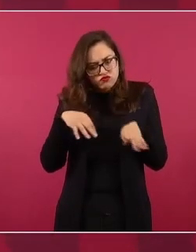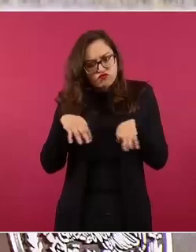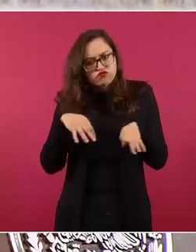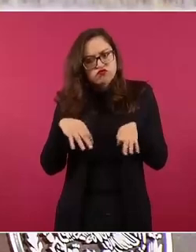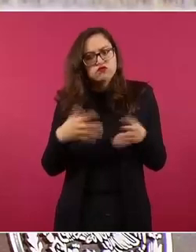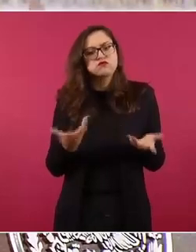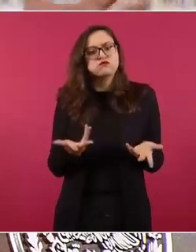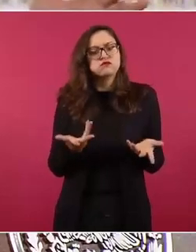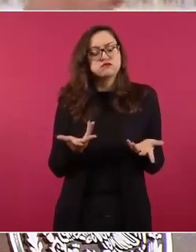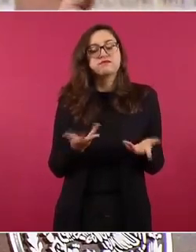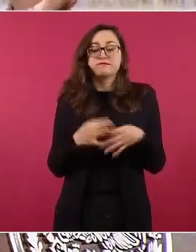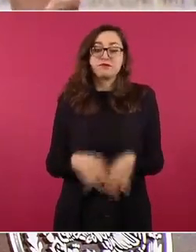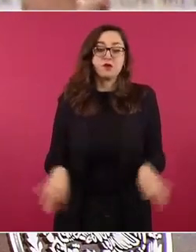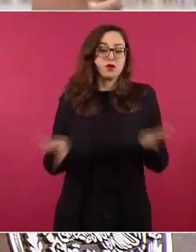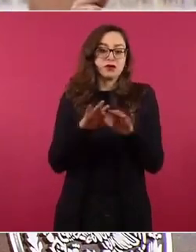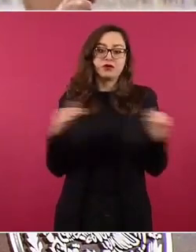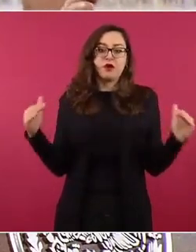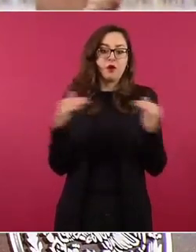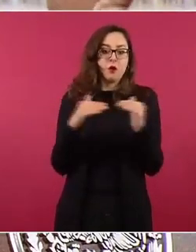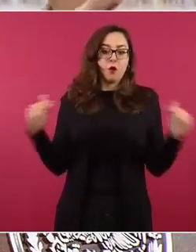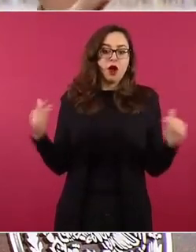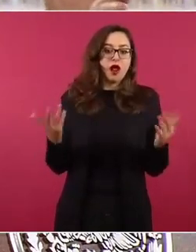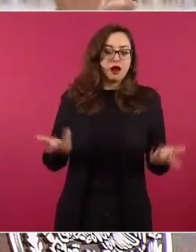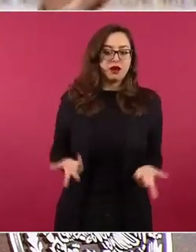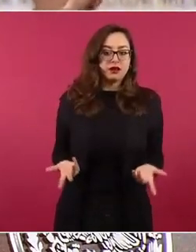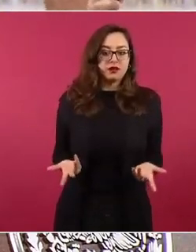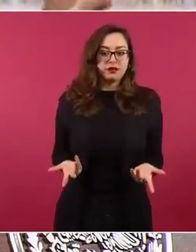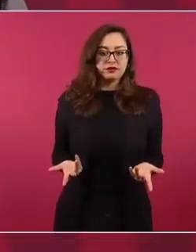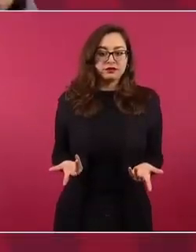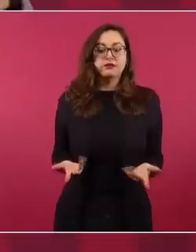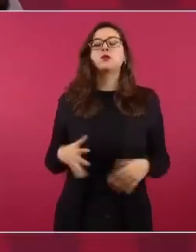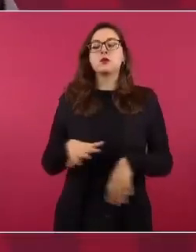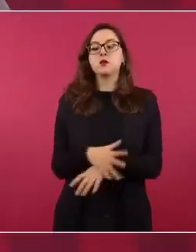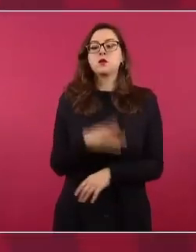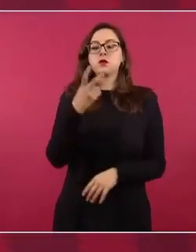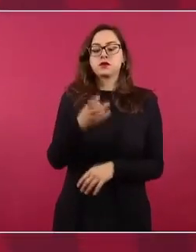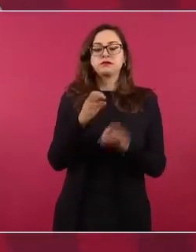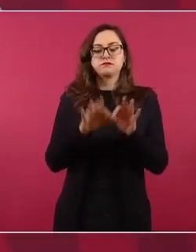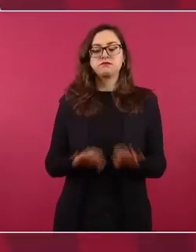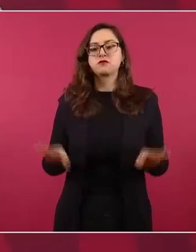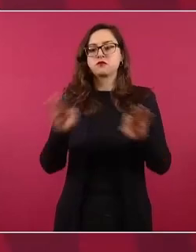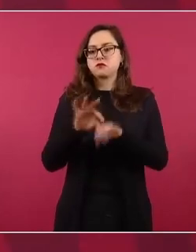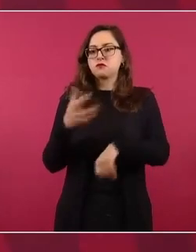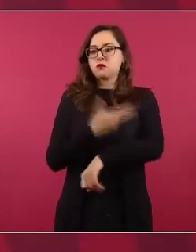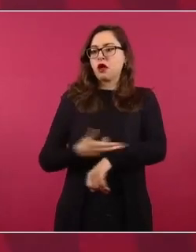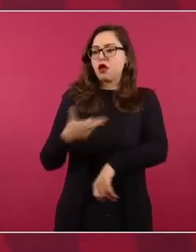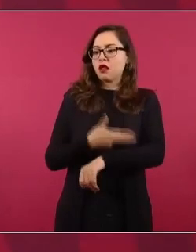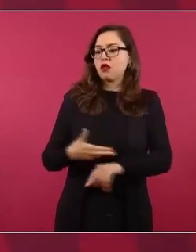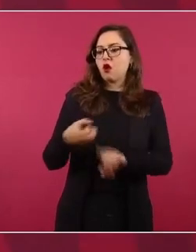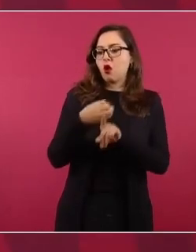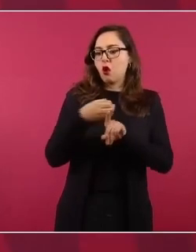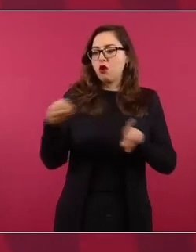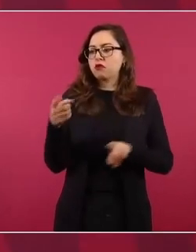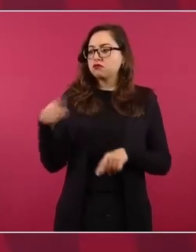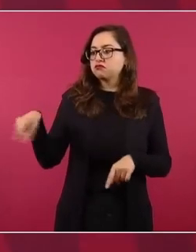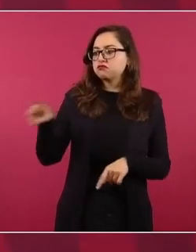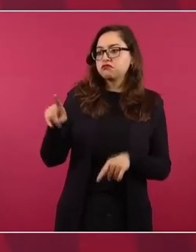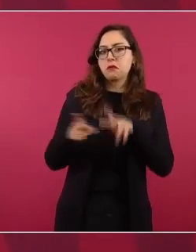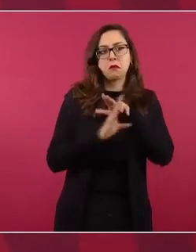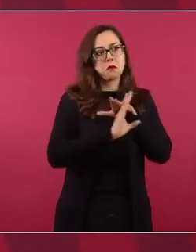Entonces, ¿por qué no se ordena el flujo migratorio?